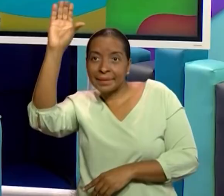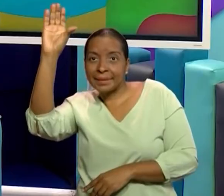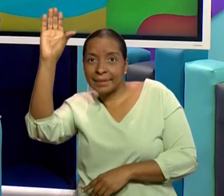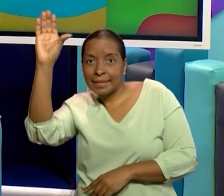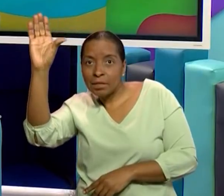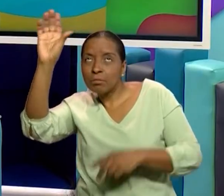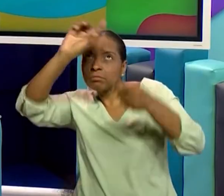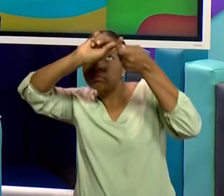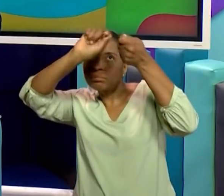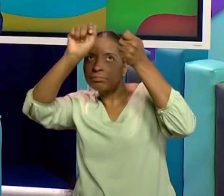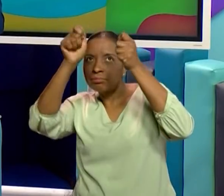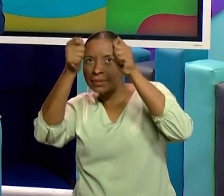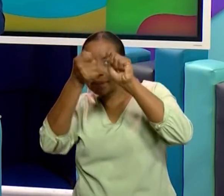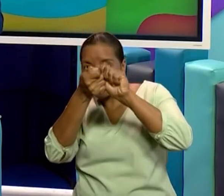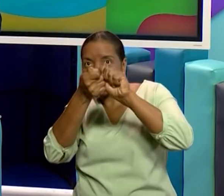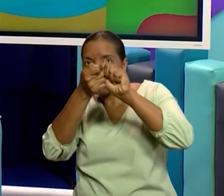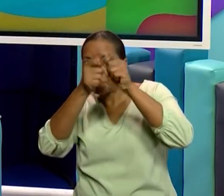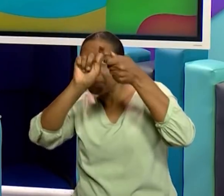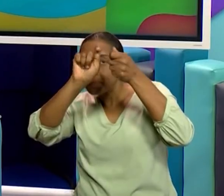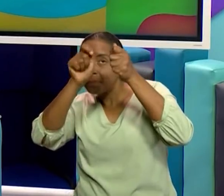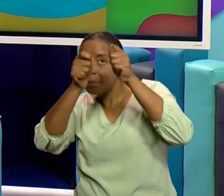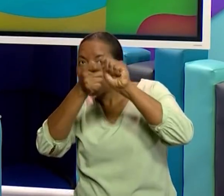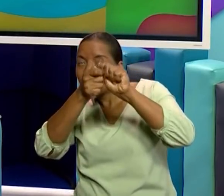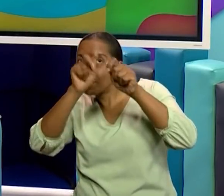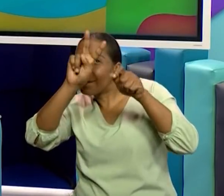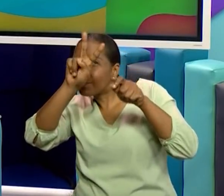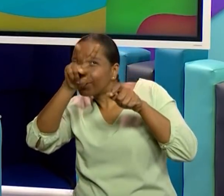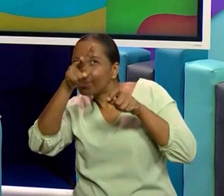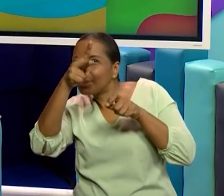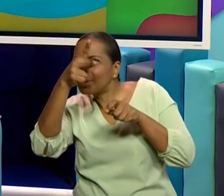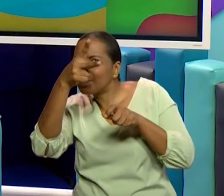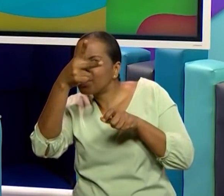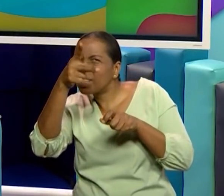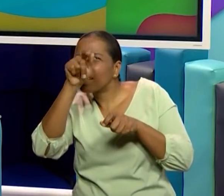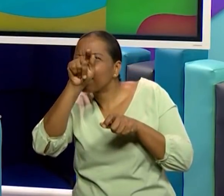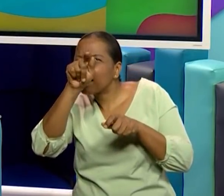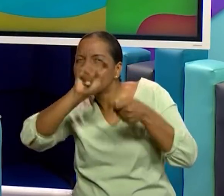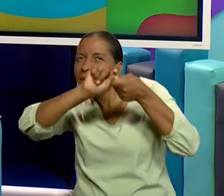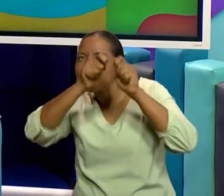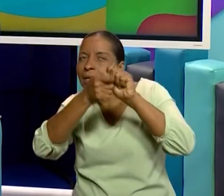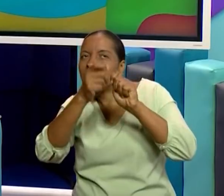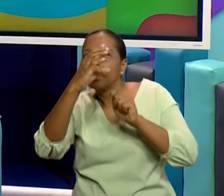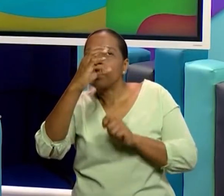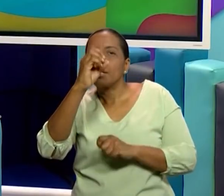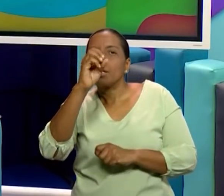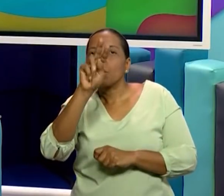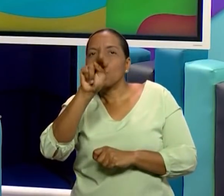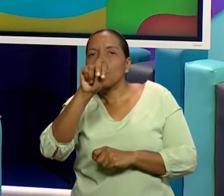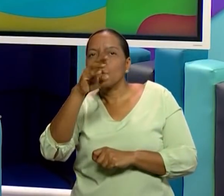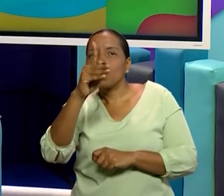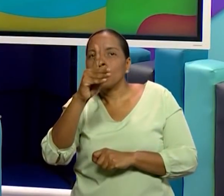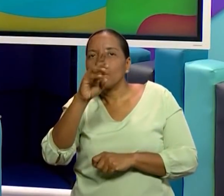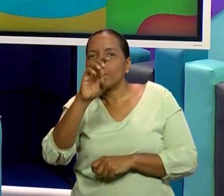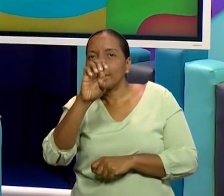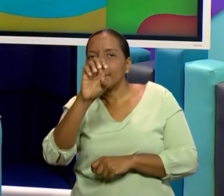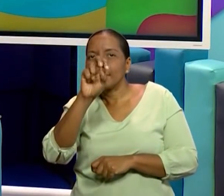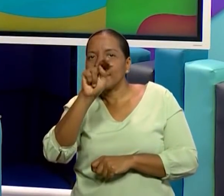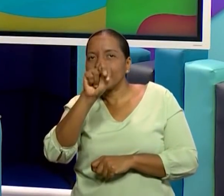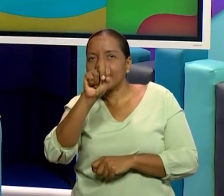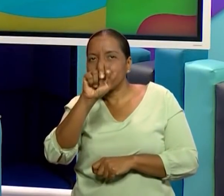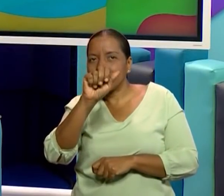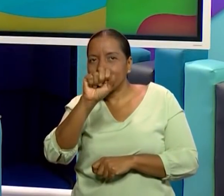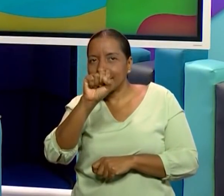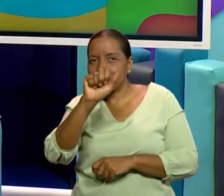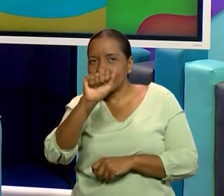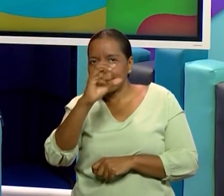En el cielo ocurre la segunda etapa de condensación. La segunda etapa, muy